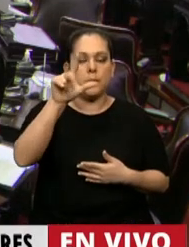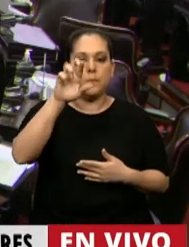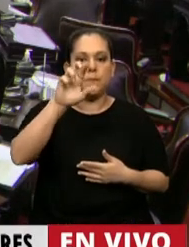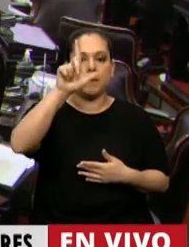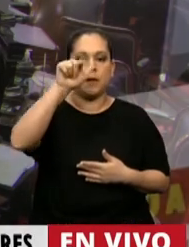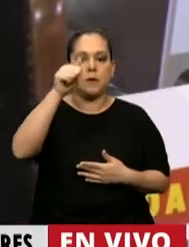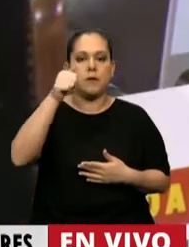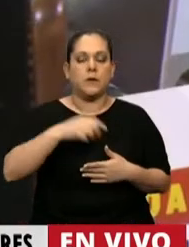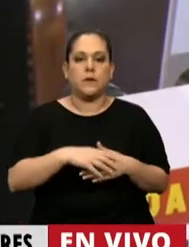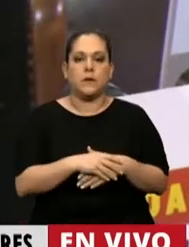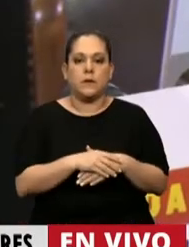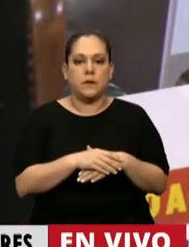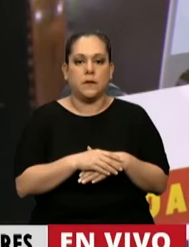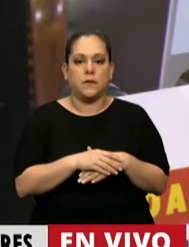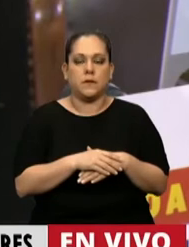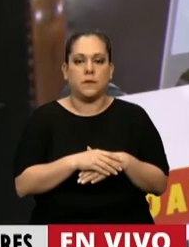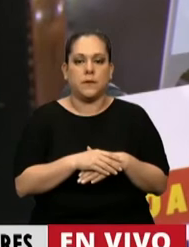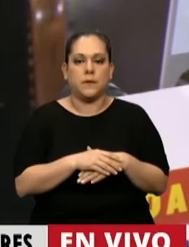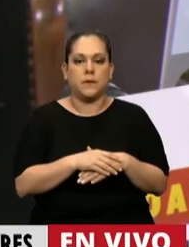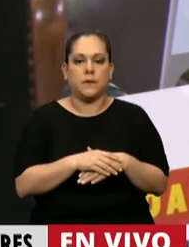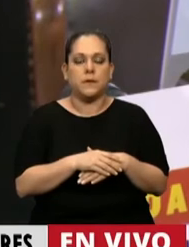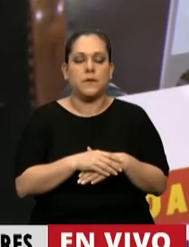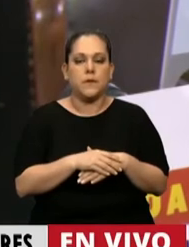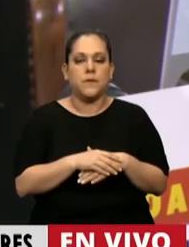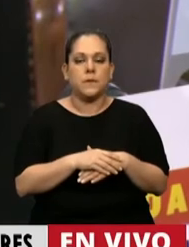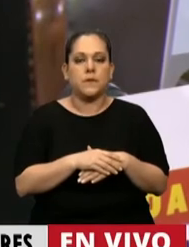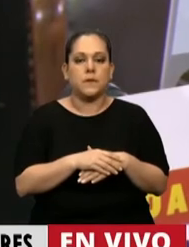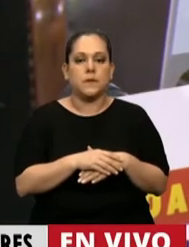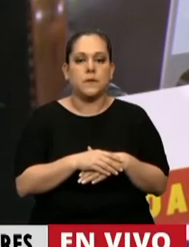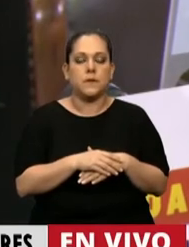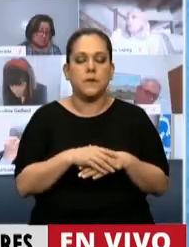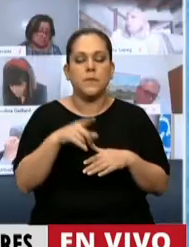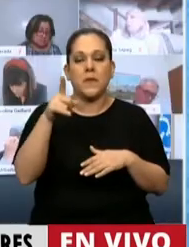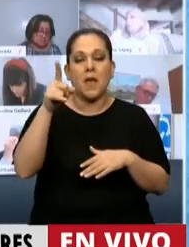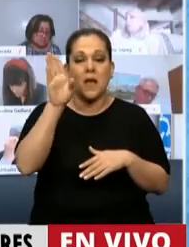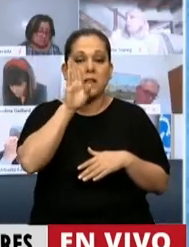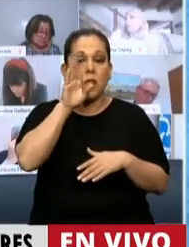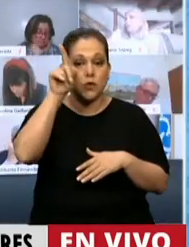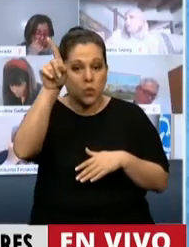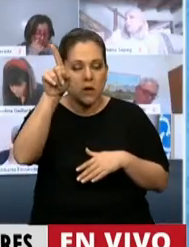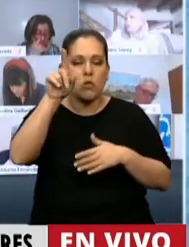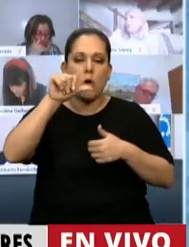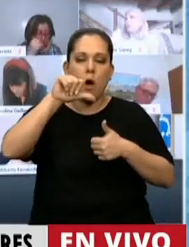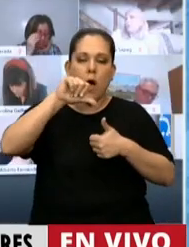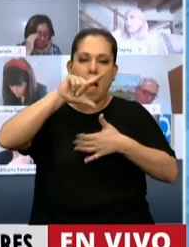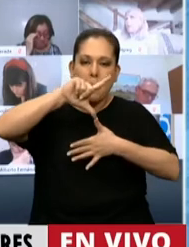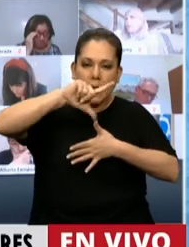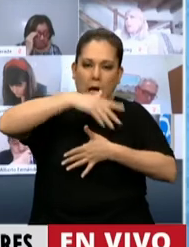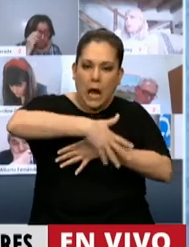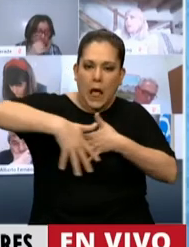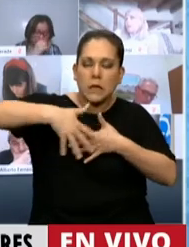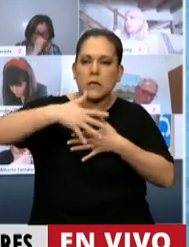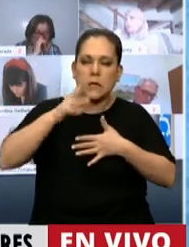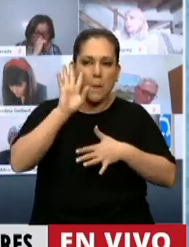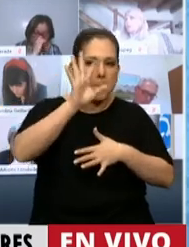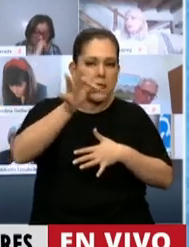acrecentamiento de las crisis del sistema capitalista del mundo, particularmente de Estados Unidos y América Latina, que está llevando a grandes